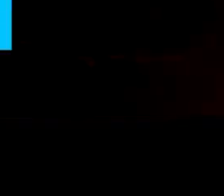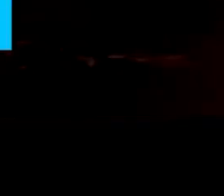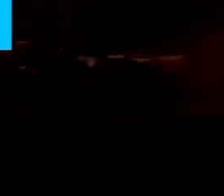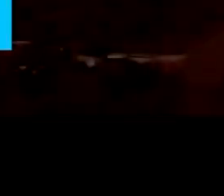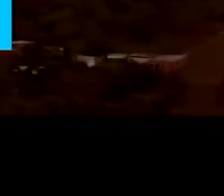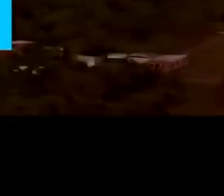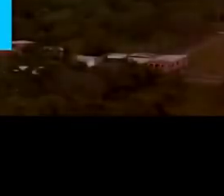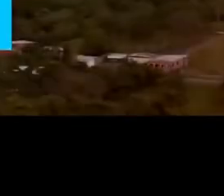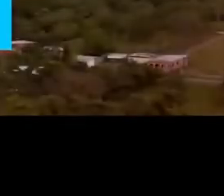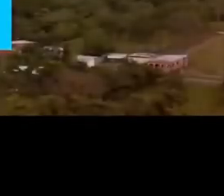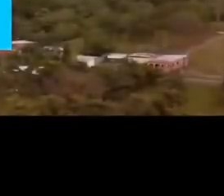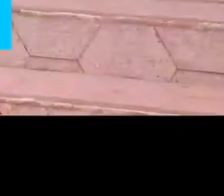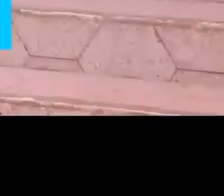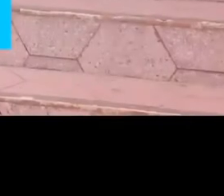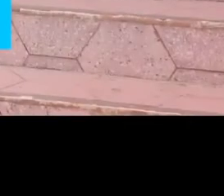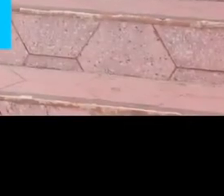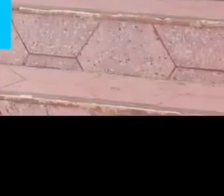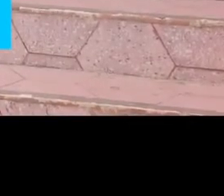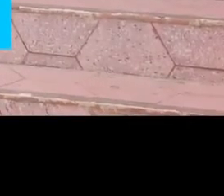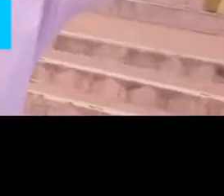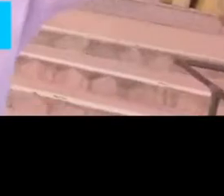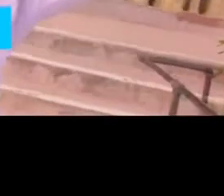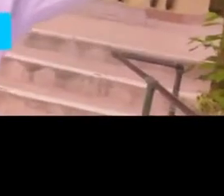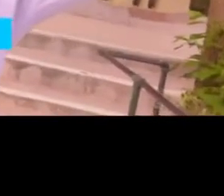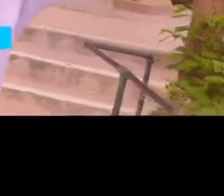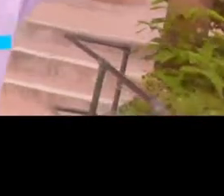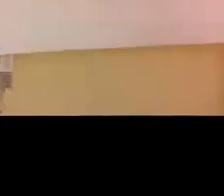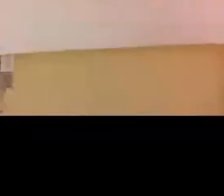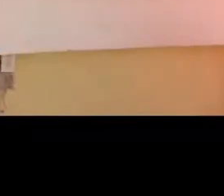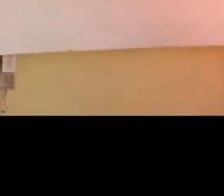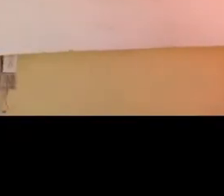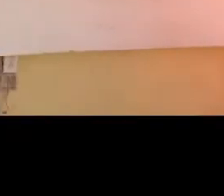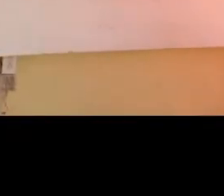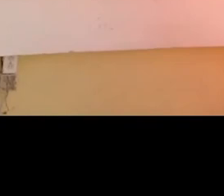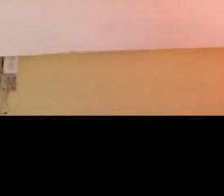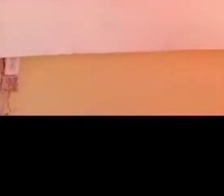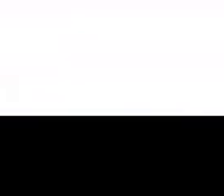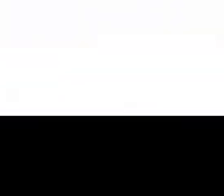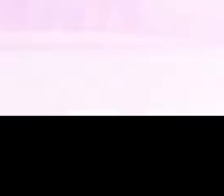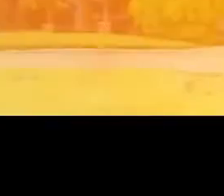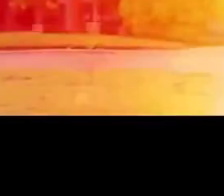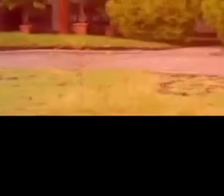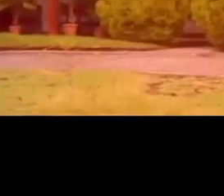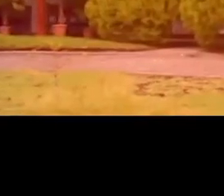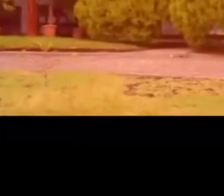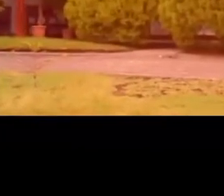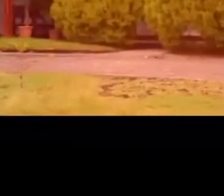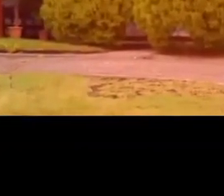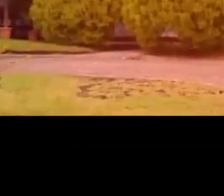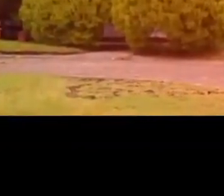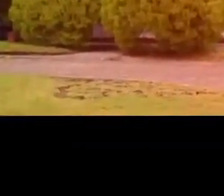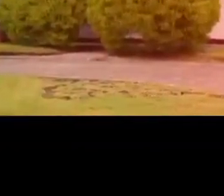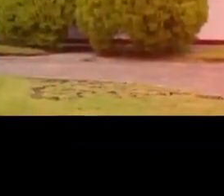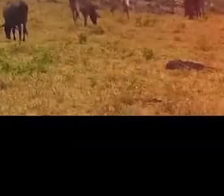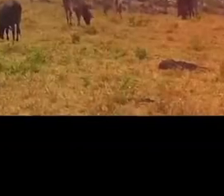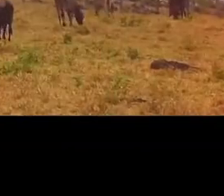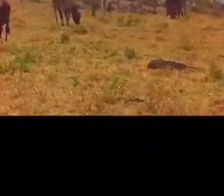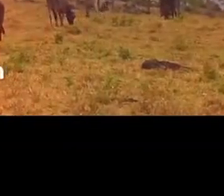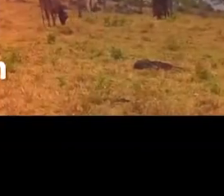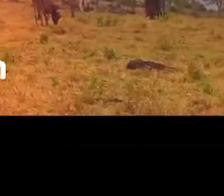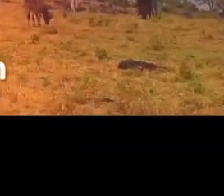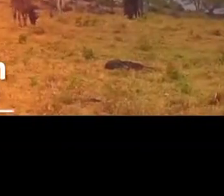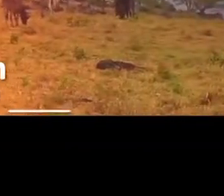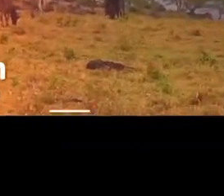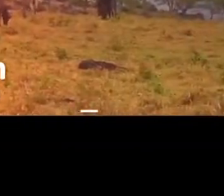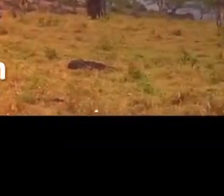Chontales es bello. Su gente humilde te cautivará. Un destino con una centenaria